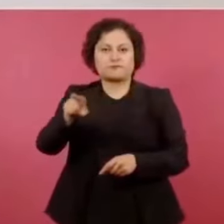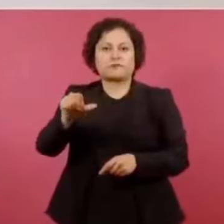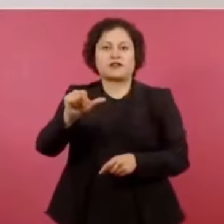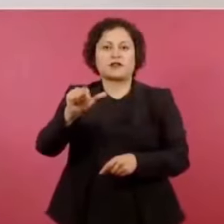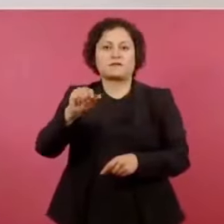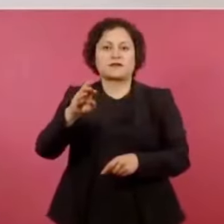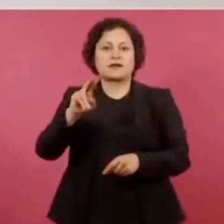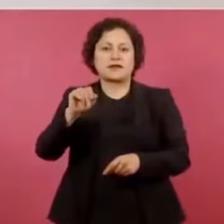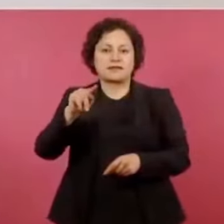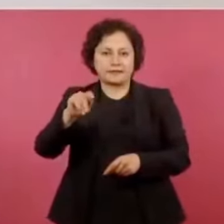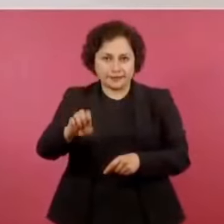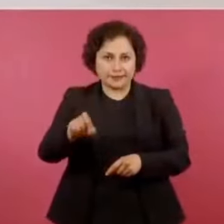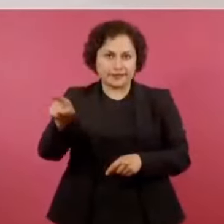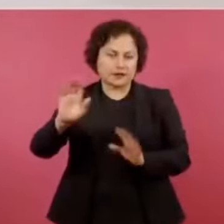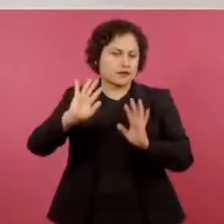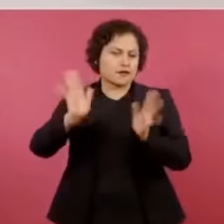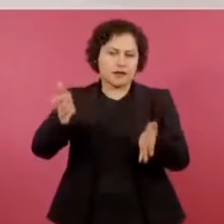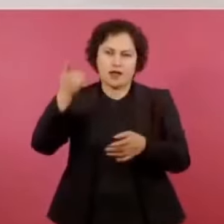de primera,